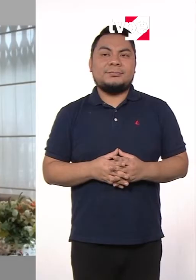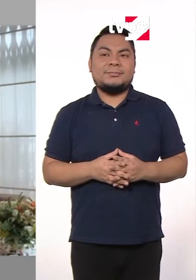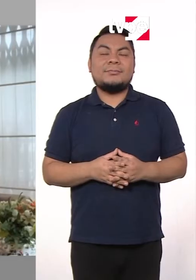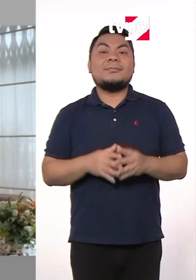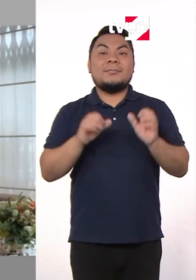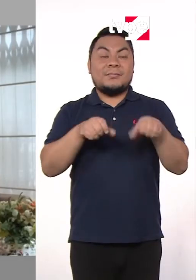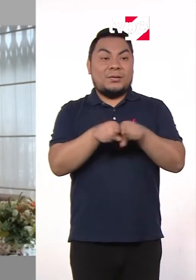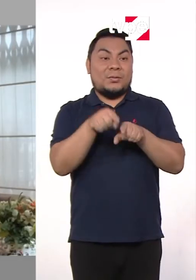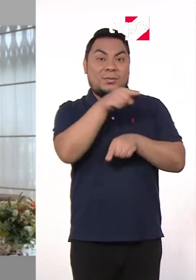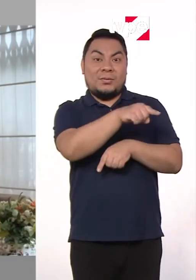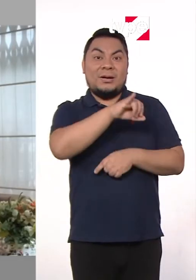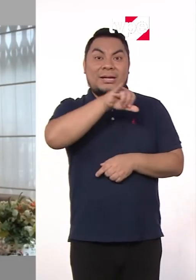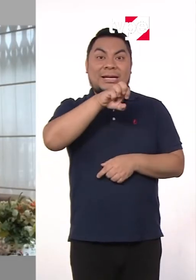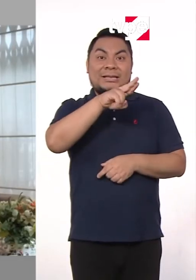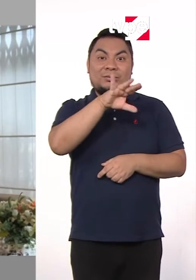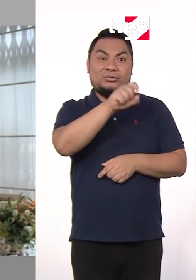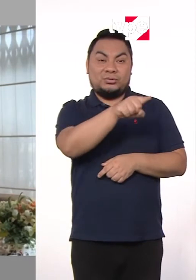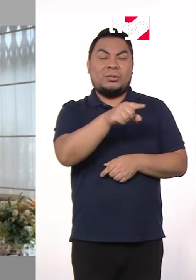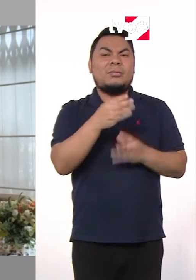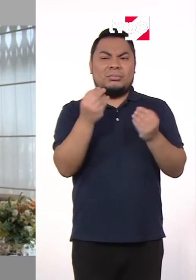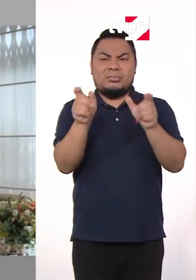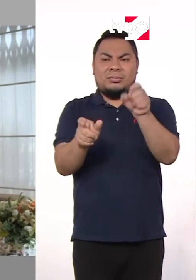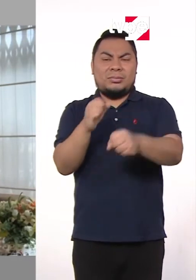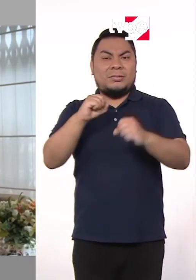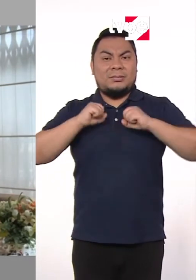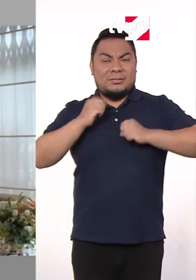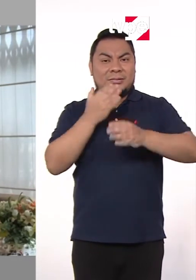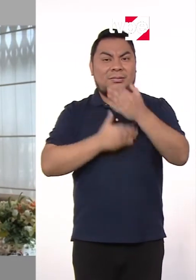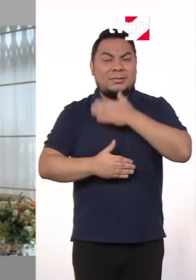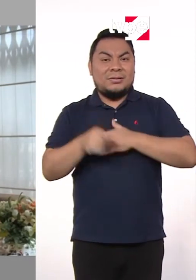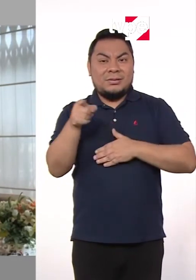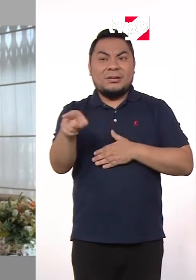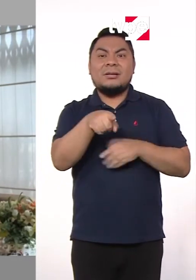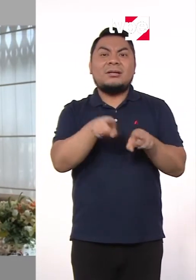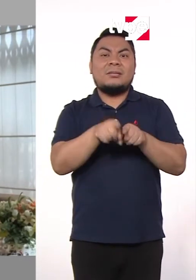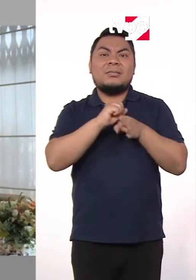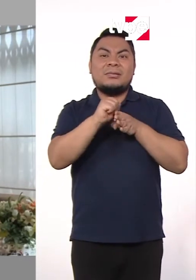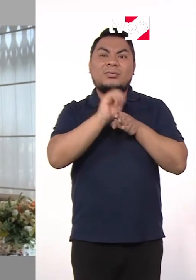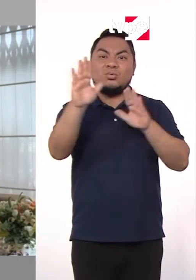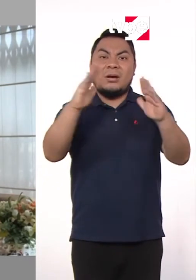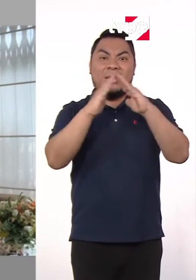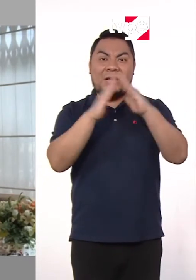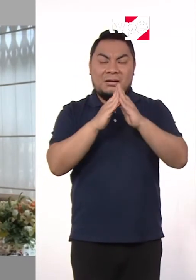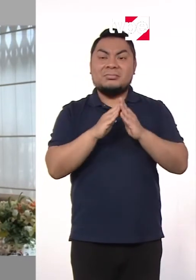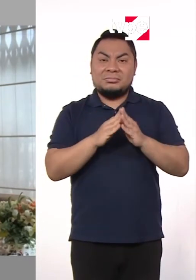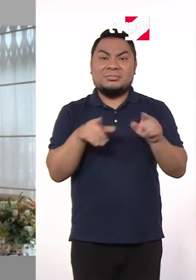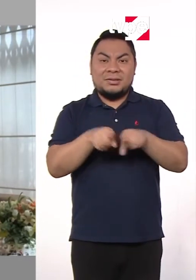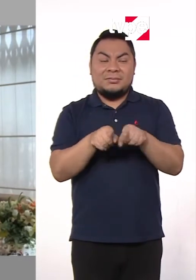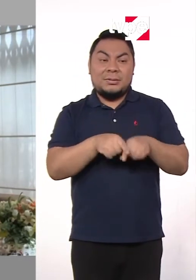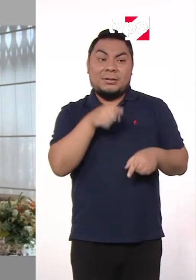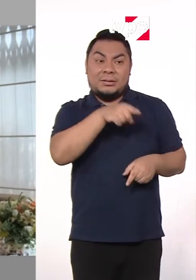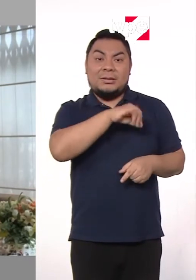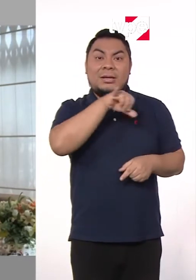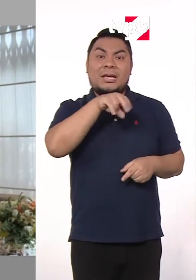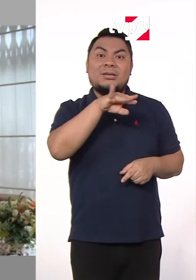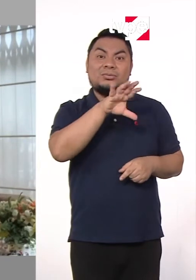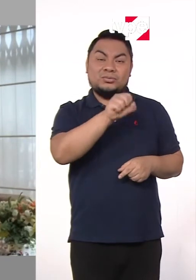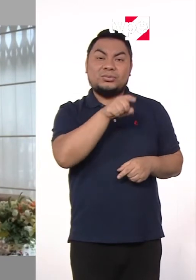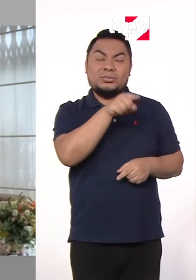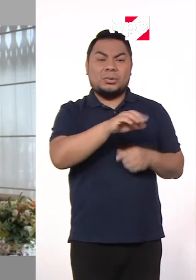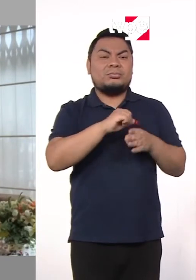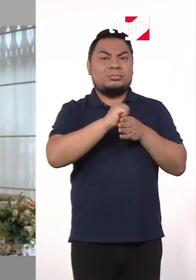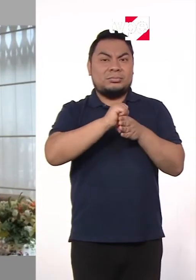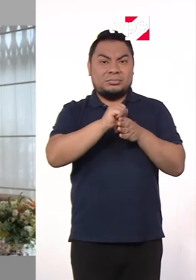Así como Jesús, muchos paradeportistas vienen realizando sus entrenamientos en casa, pero Jesús no solamente hace estos